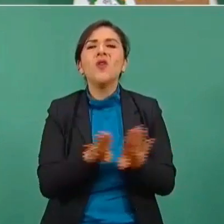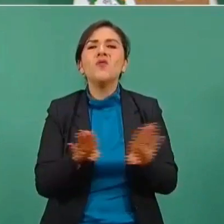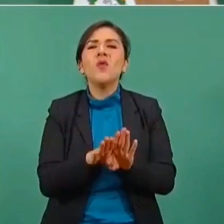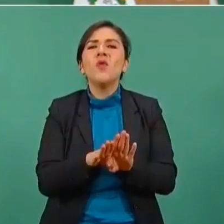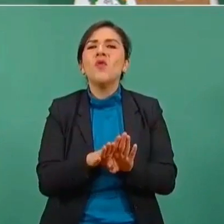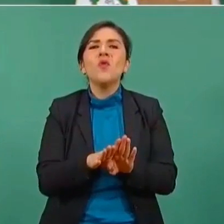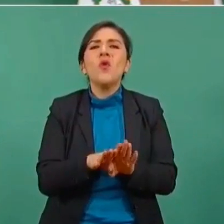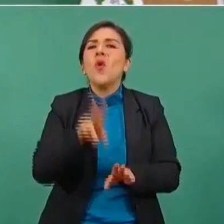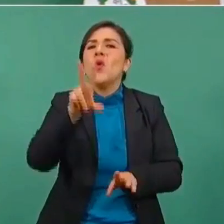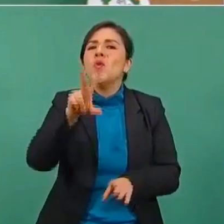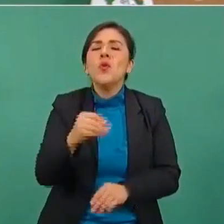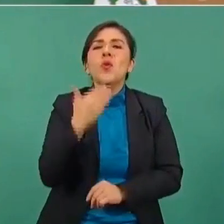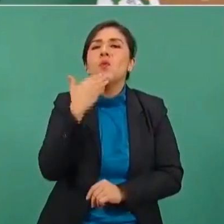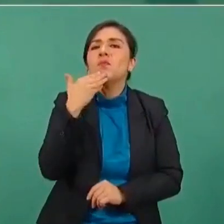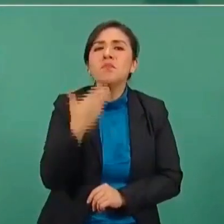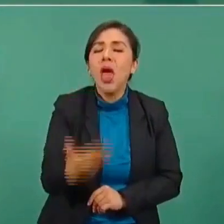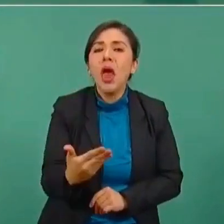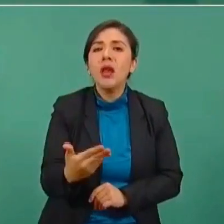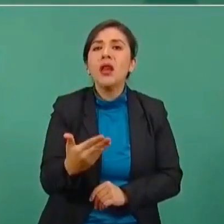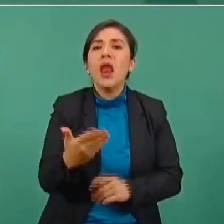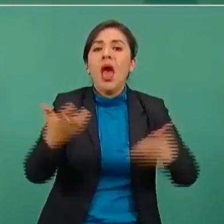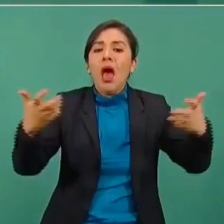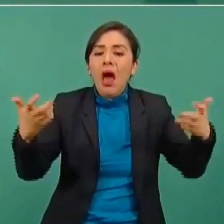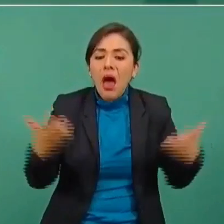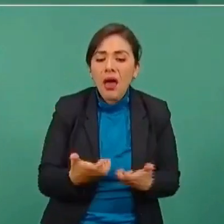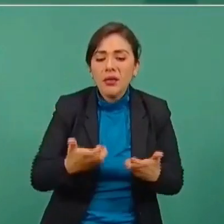no se están